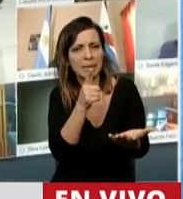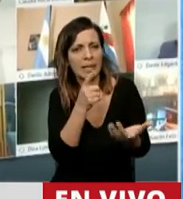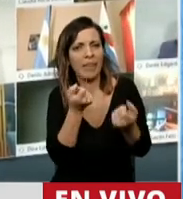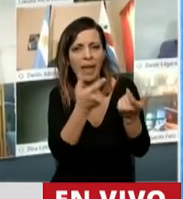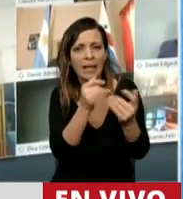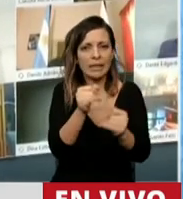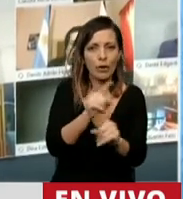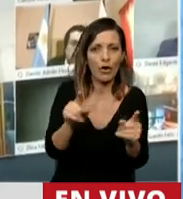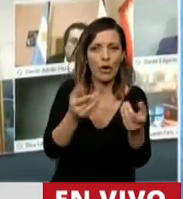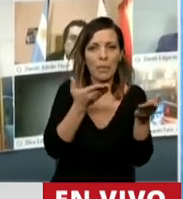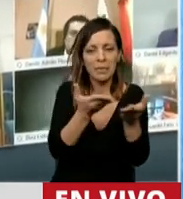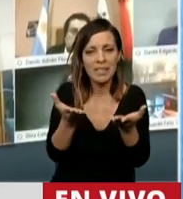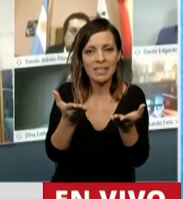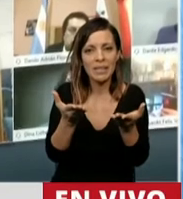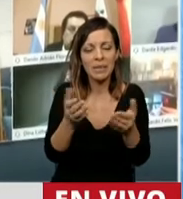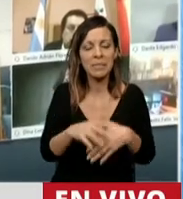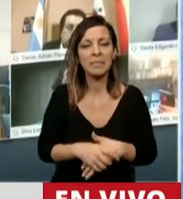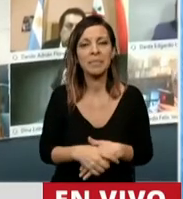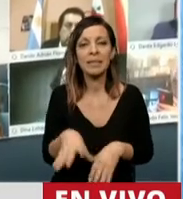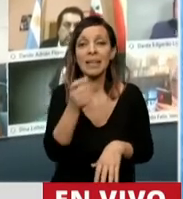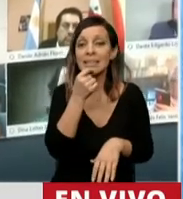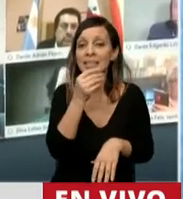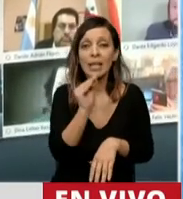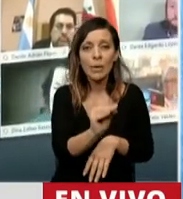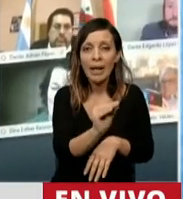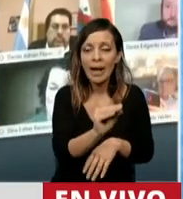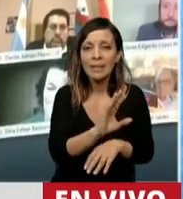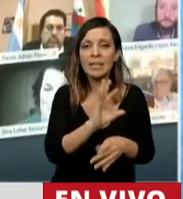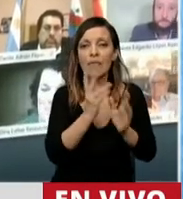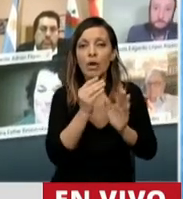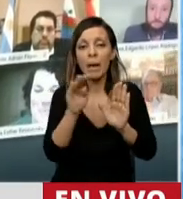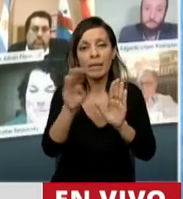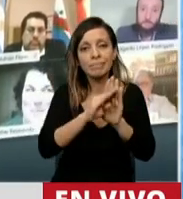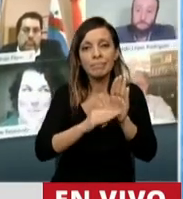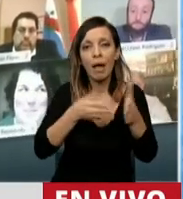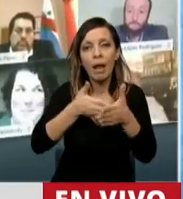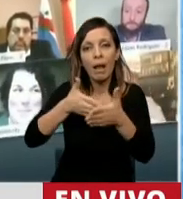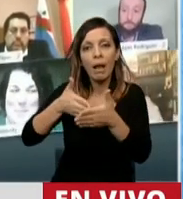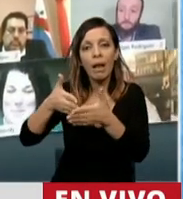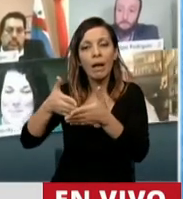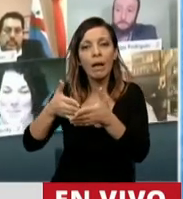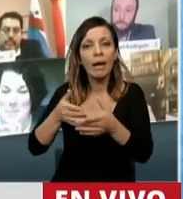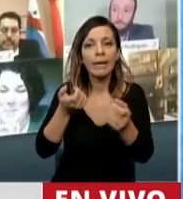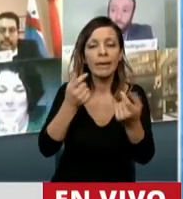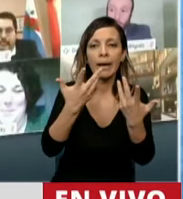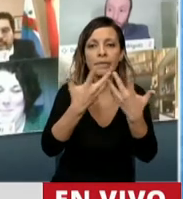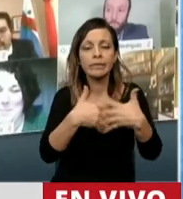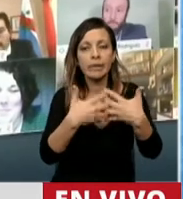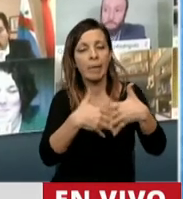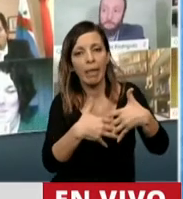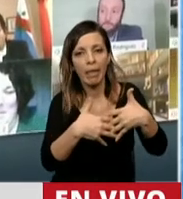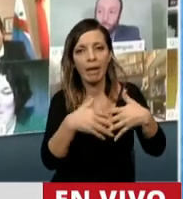grandes empresas? Pero si no fueran suficientes las limitaciones impuestas que interfieren en su funcionamiento